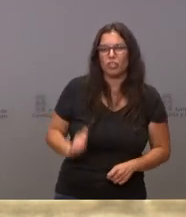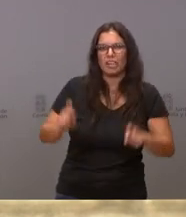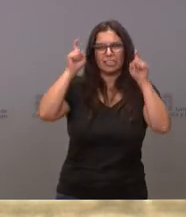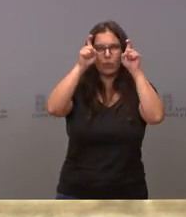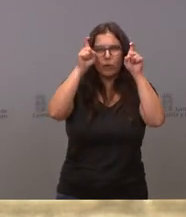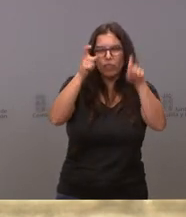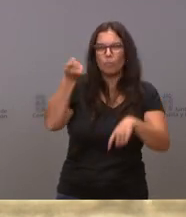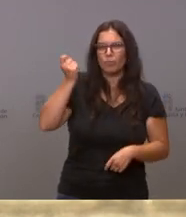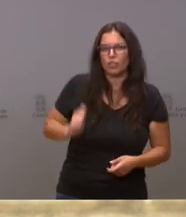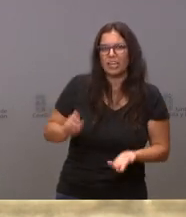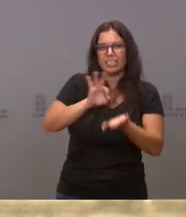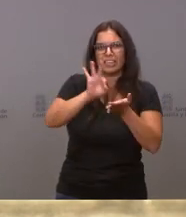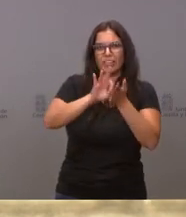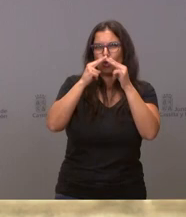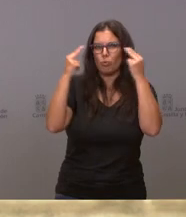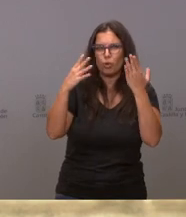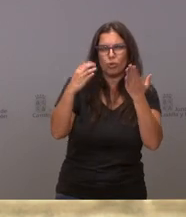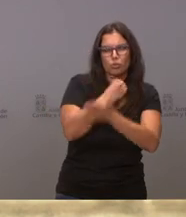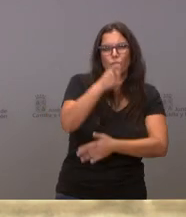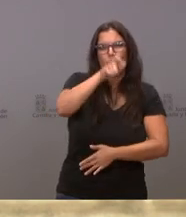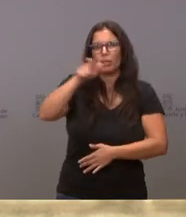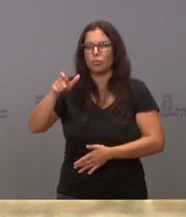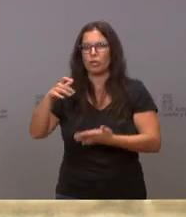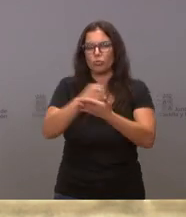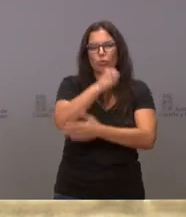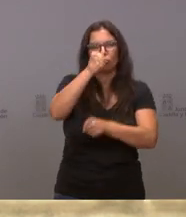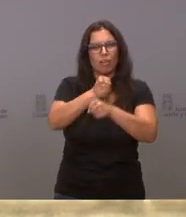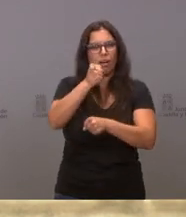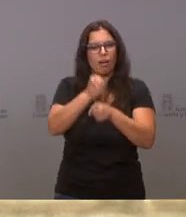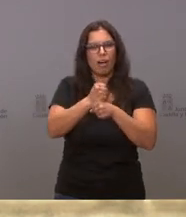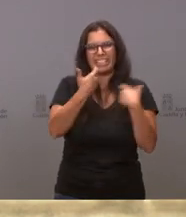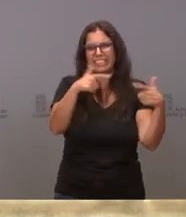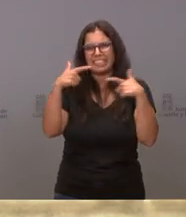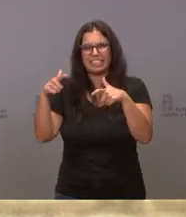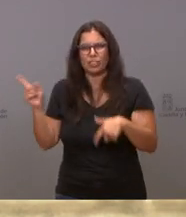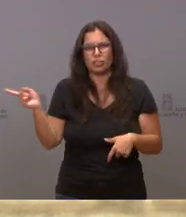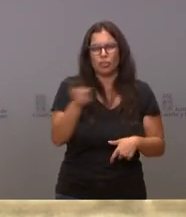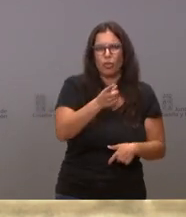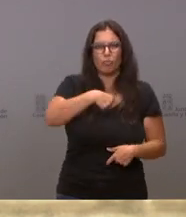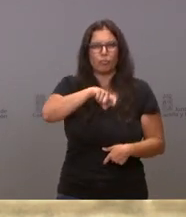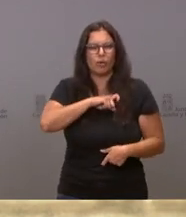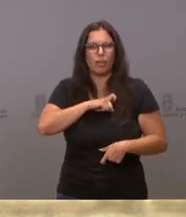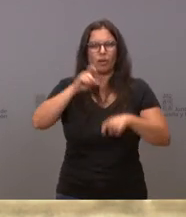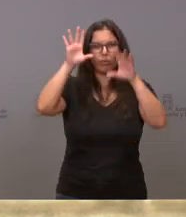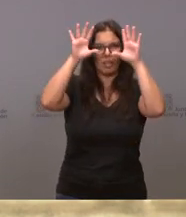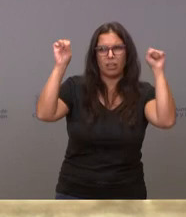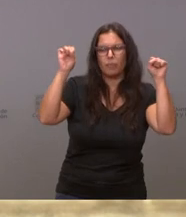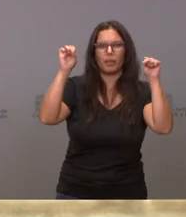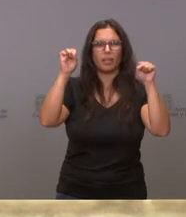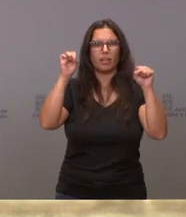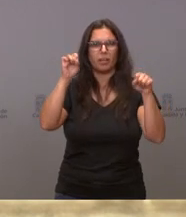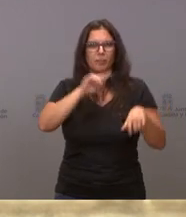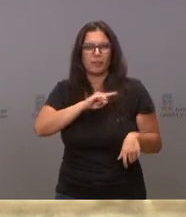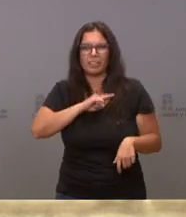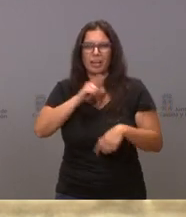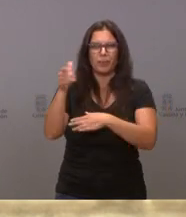profesionales de servicios públicos, a las personas que trabajan en todos los sectores, cuerpos y fuerzas de seguridad del Estado, la policía local,